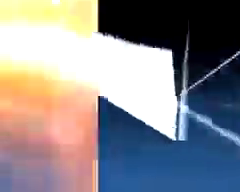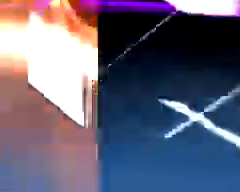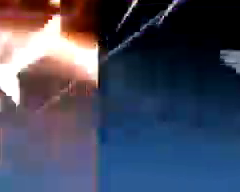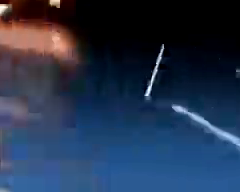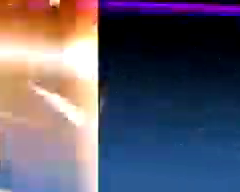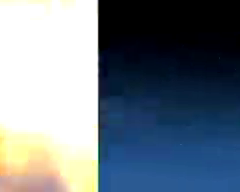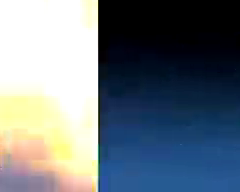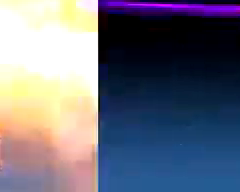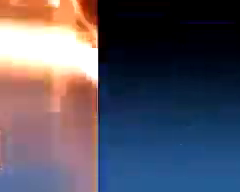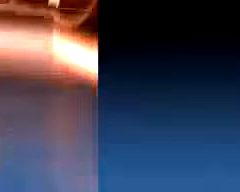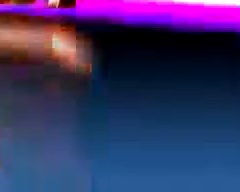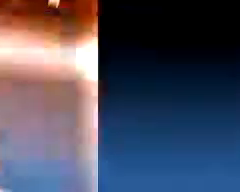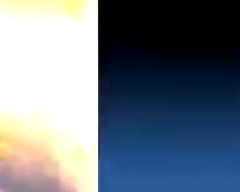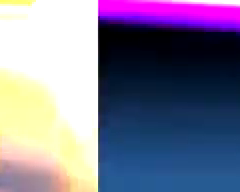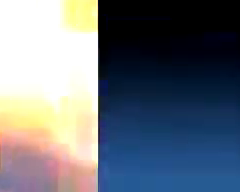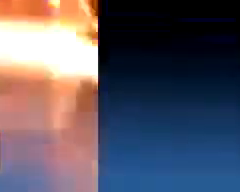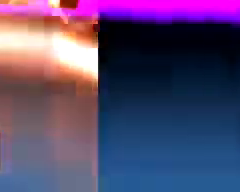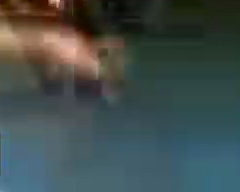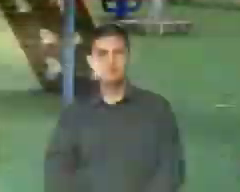Puerta abierta